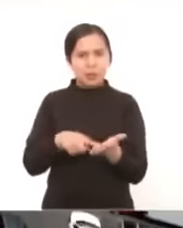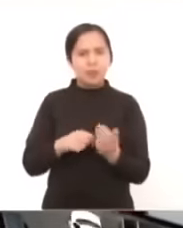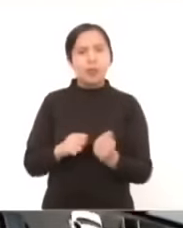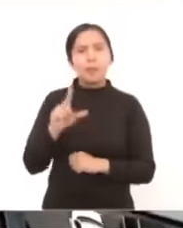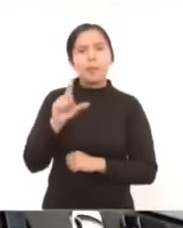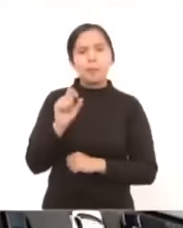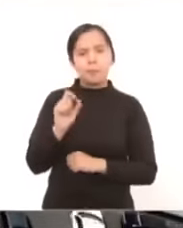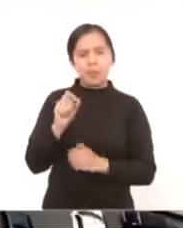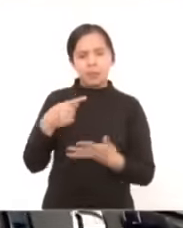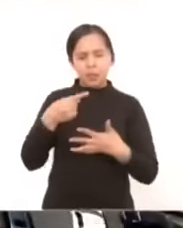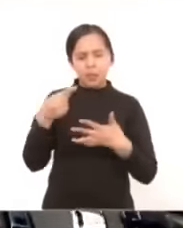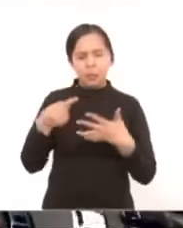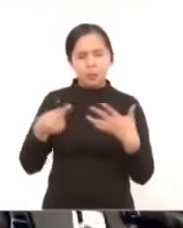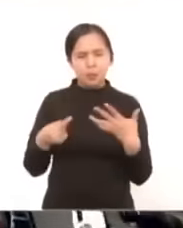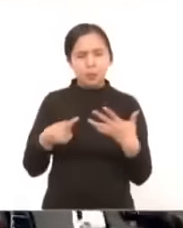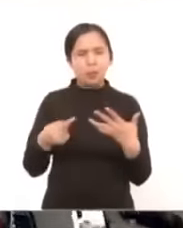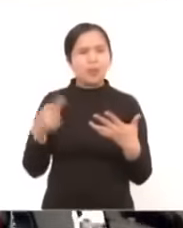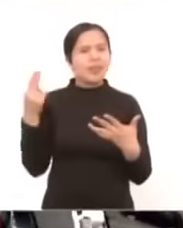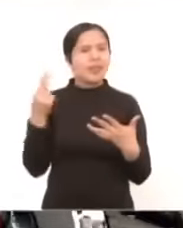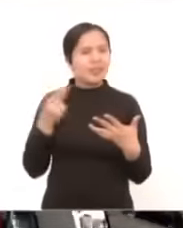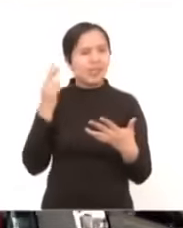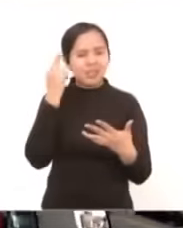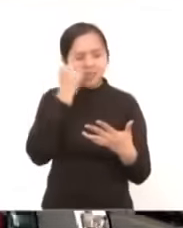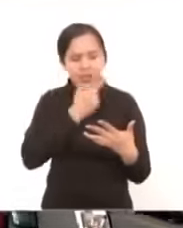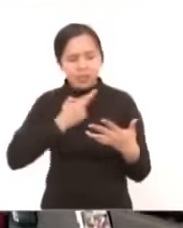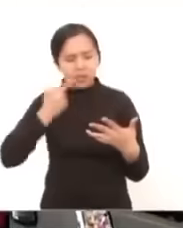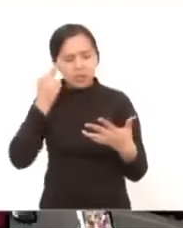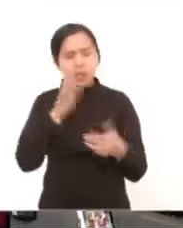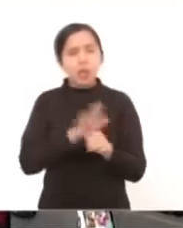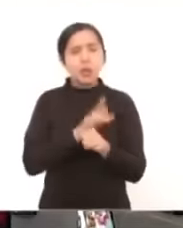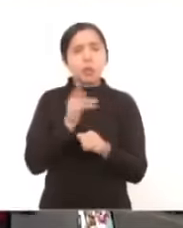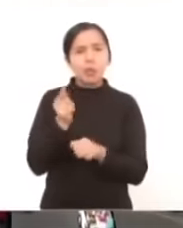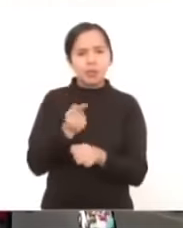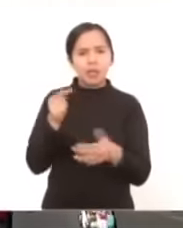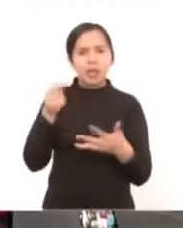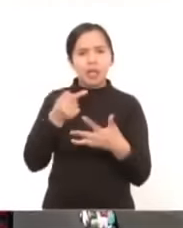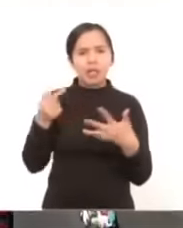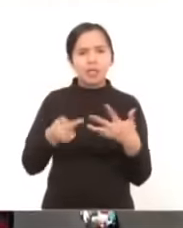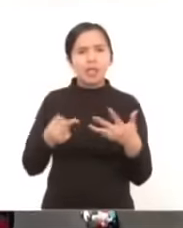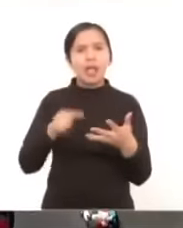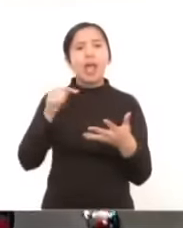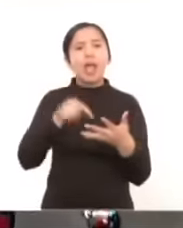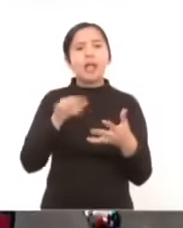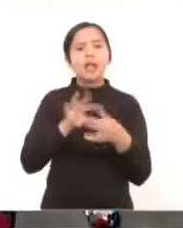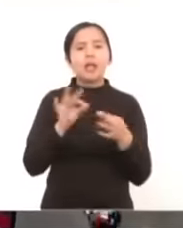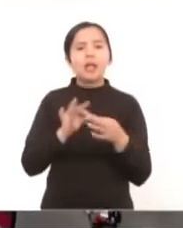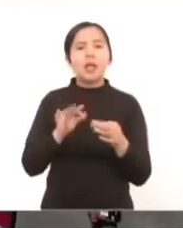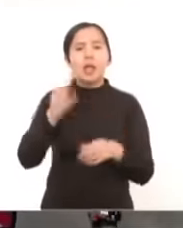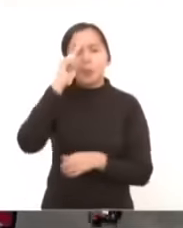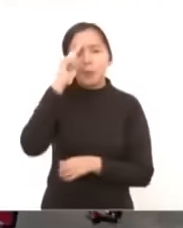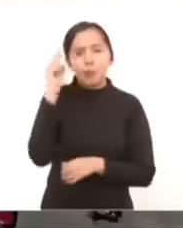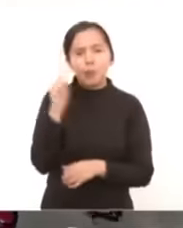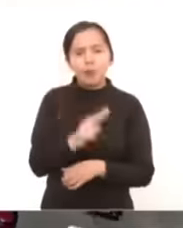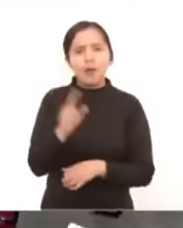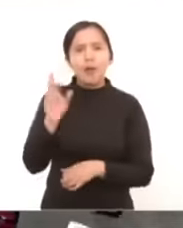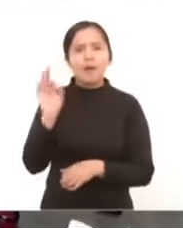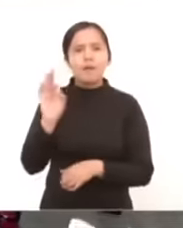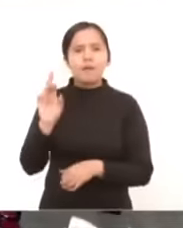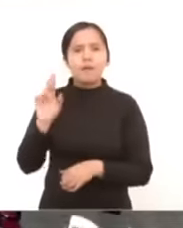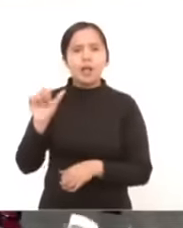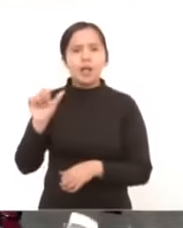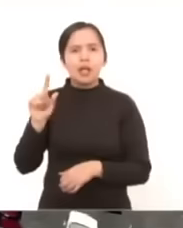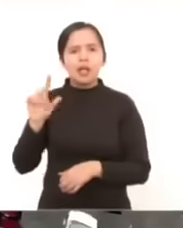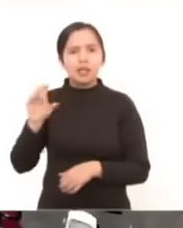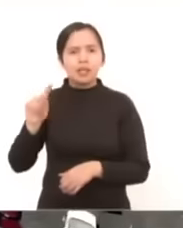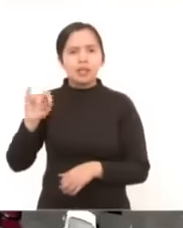20 puntos es muy importante revisarlos porque ahí por ejemplo se plantea la prohibición del fracking con